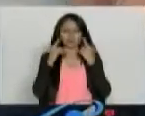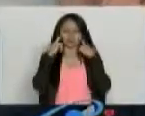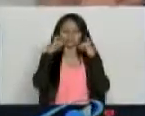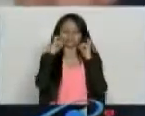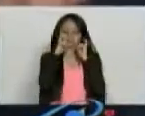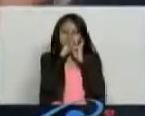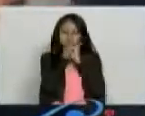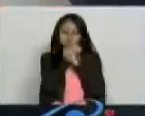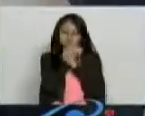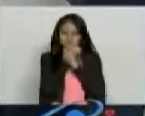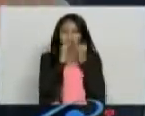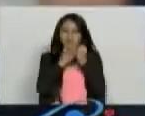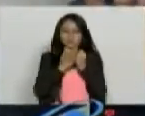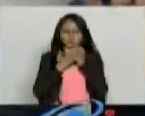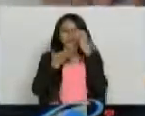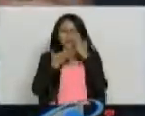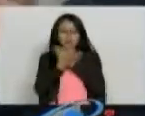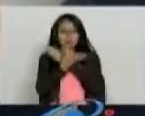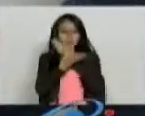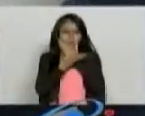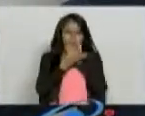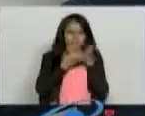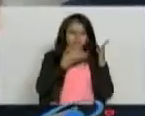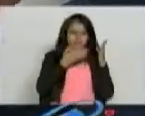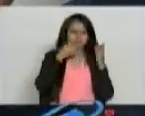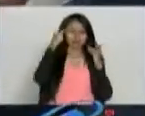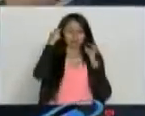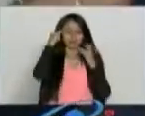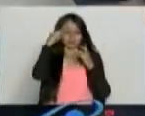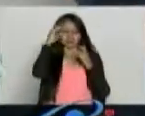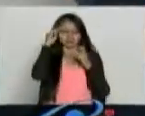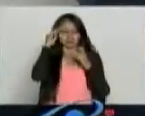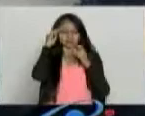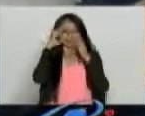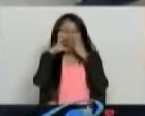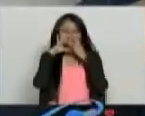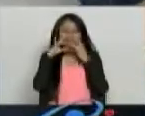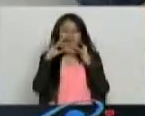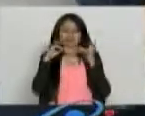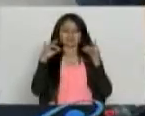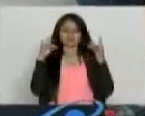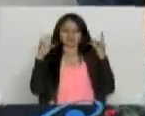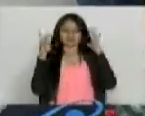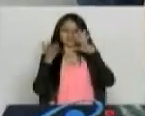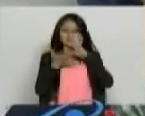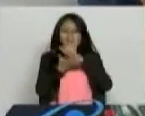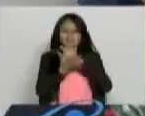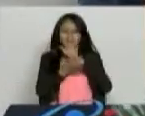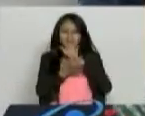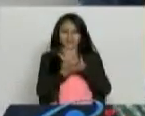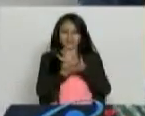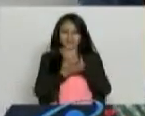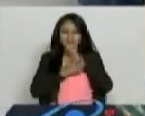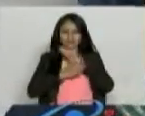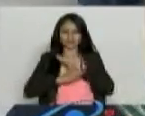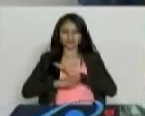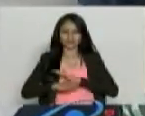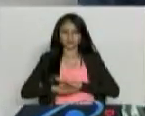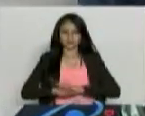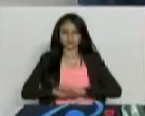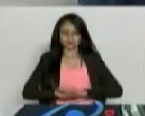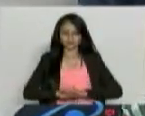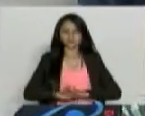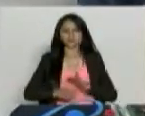uno logra separar esas cosas, apartar esos pensamientos y dejar la mente en calma para entrar a un estado muy